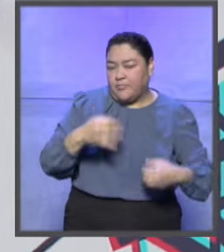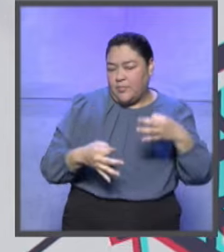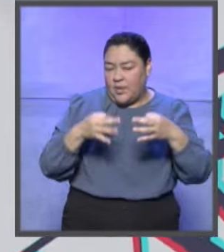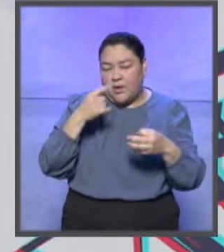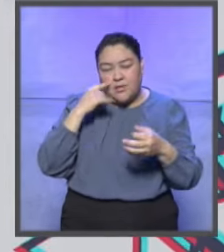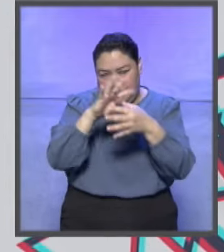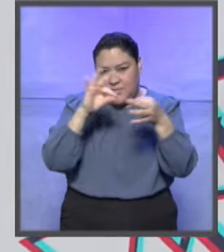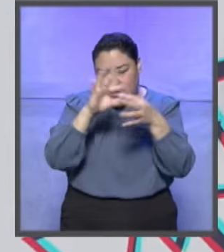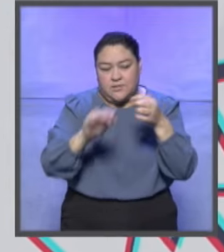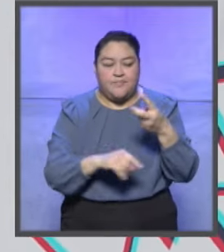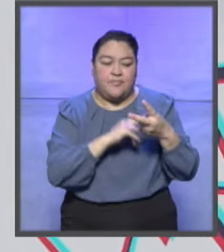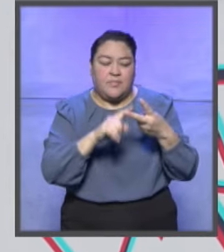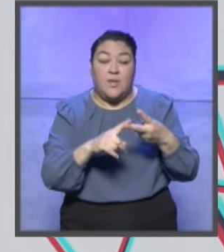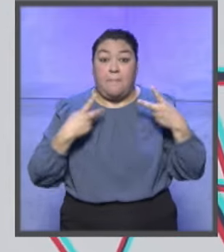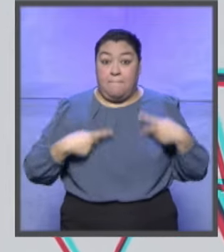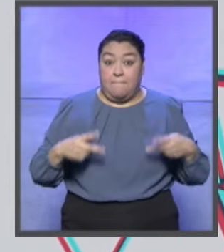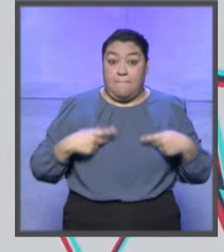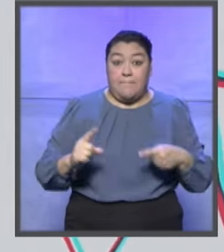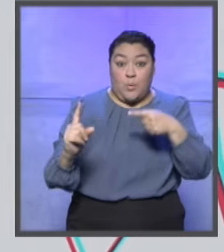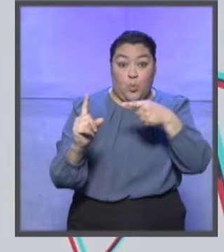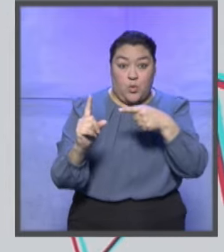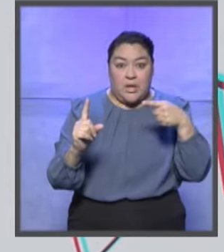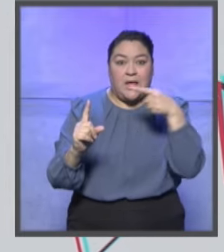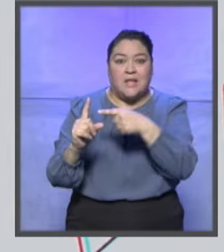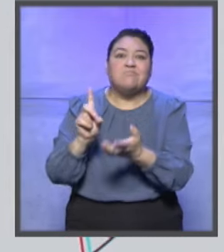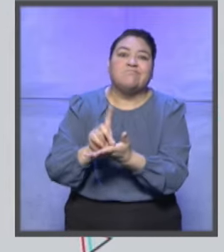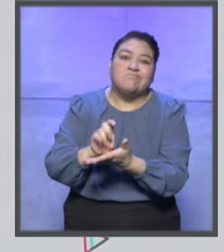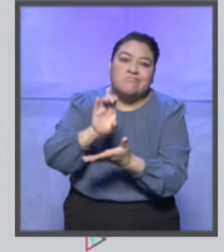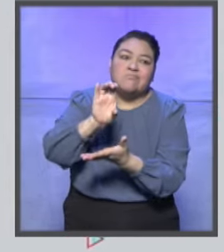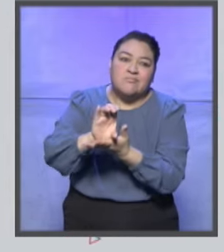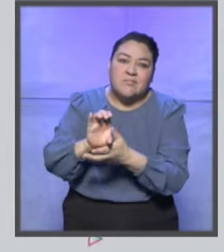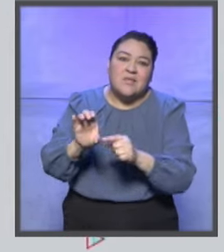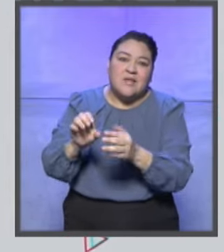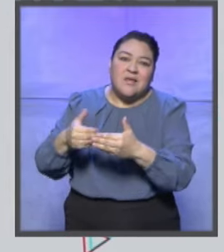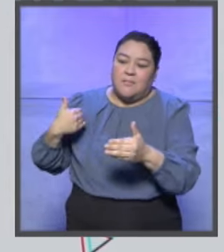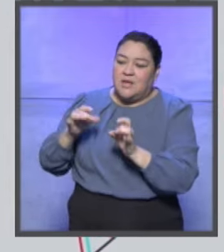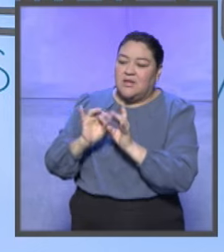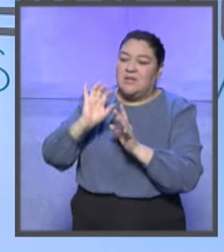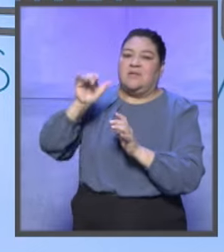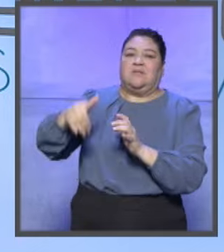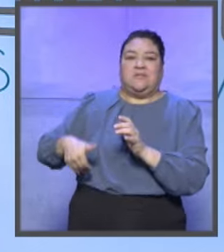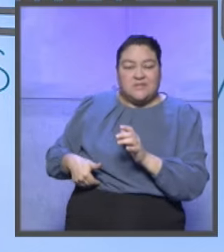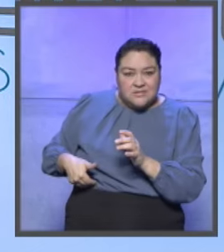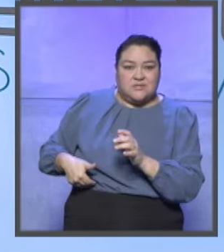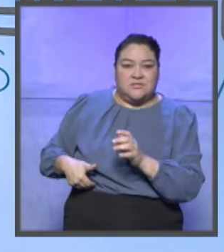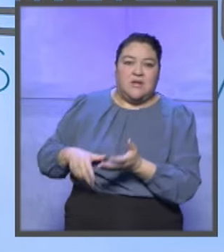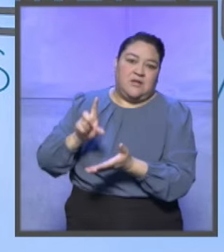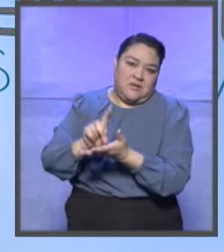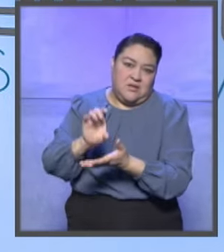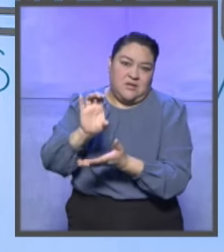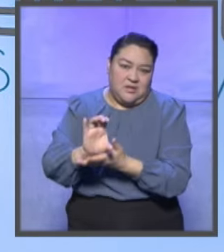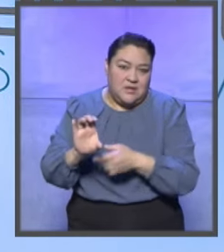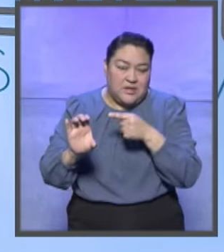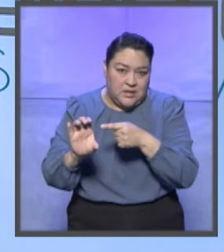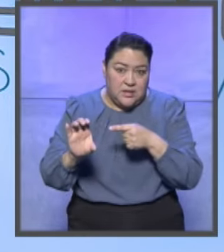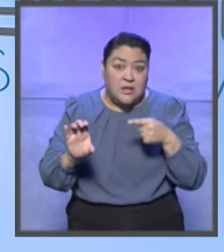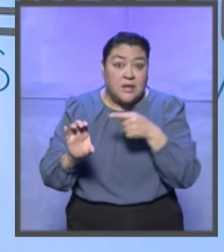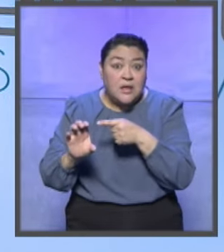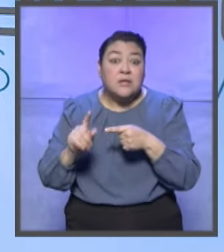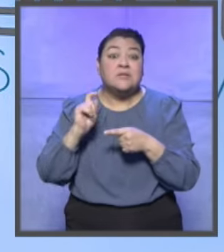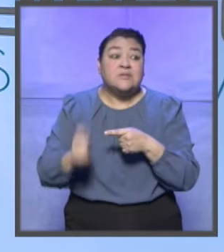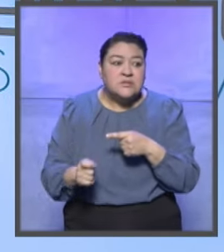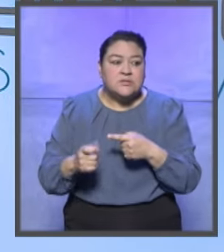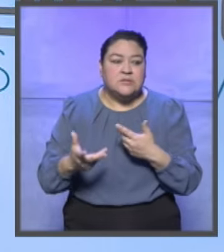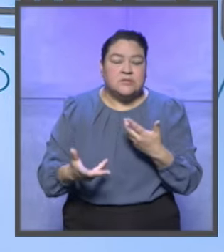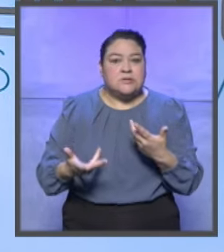una persona que estaba en una situación de discapacidad, había tenido un accidente, entonces tenía una dificultad porque